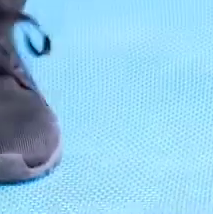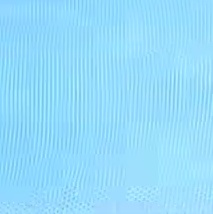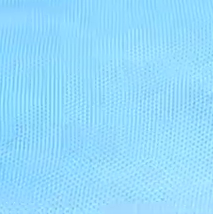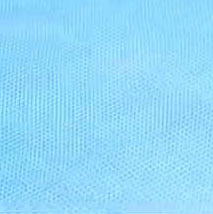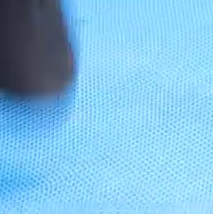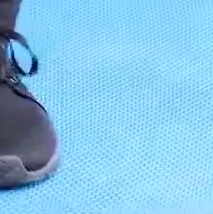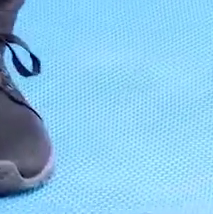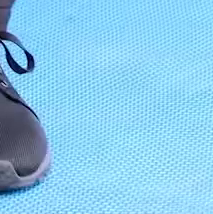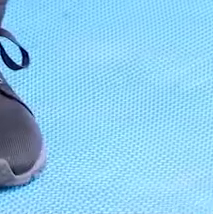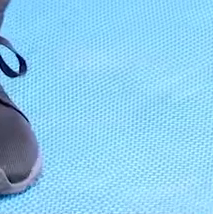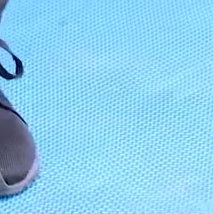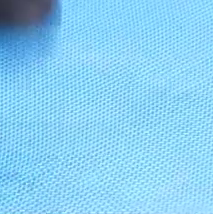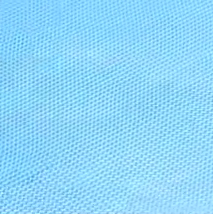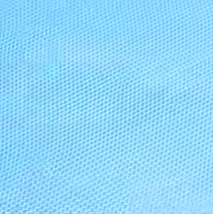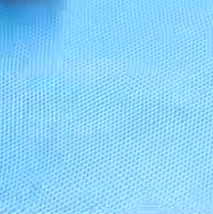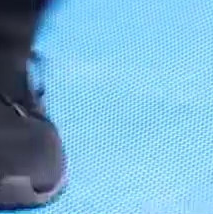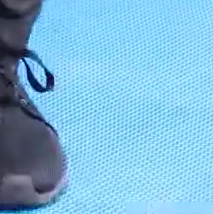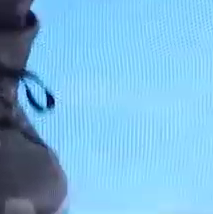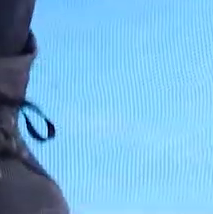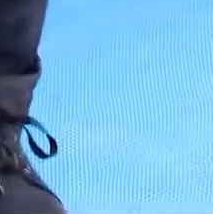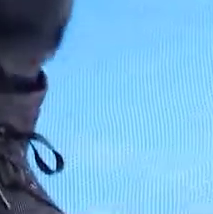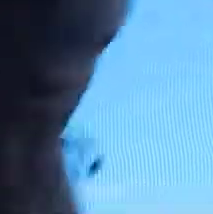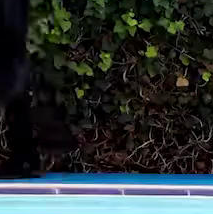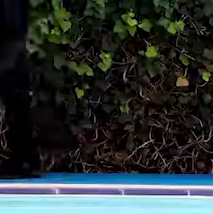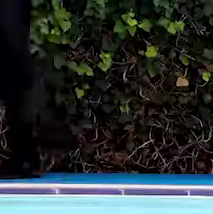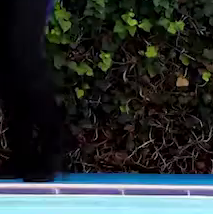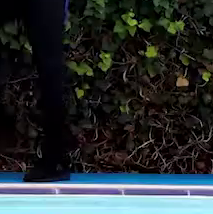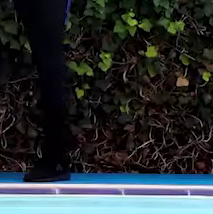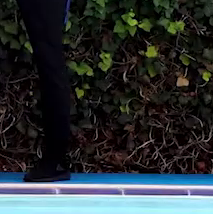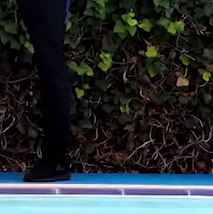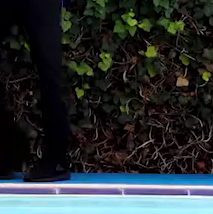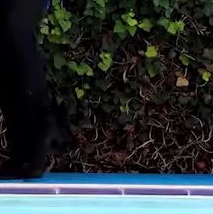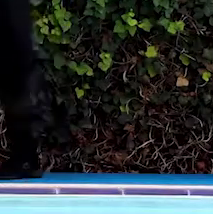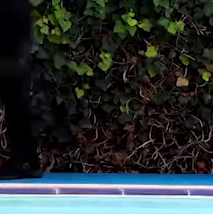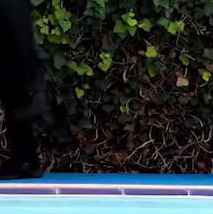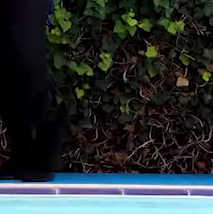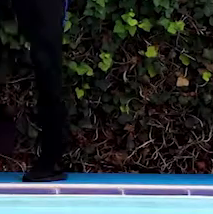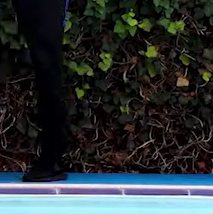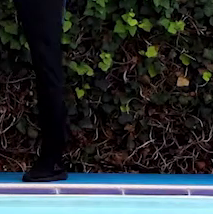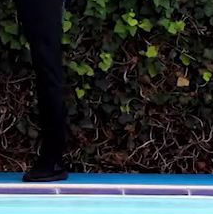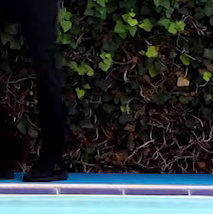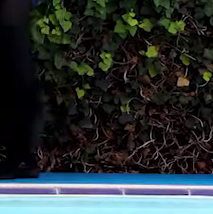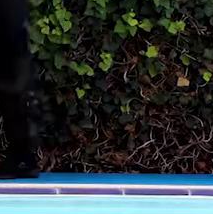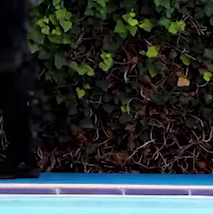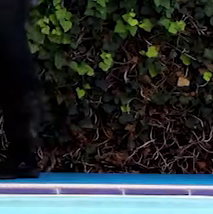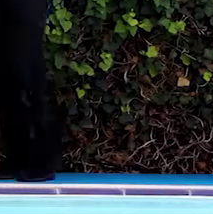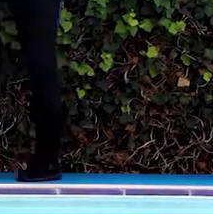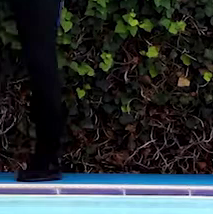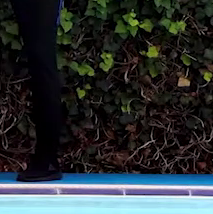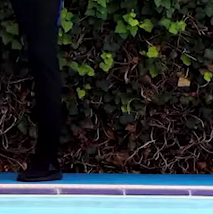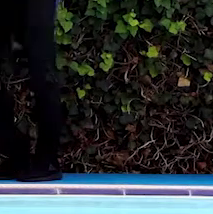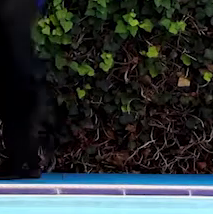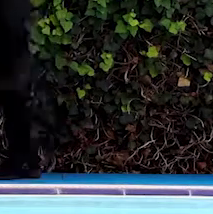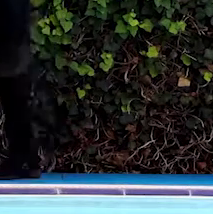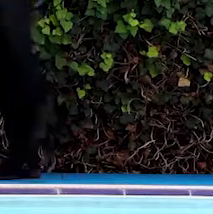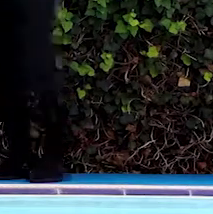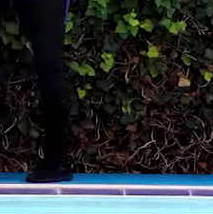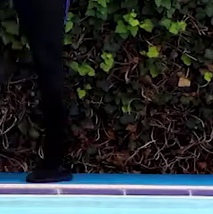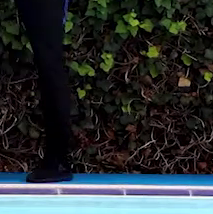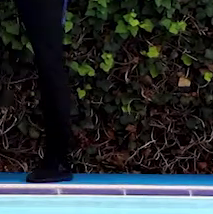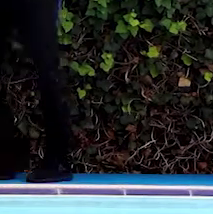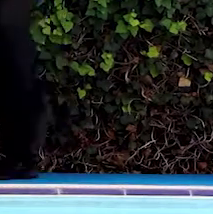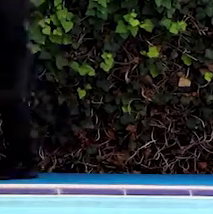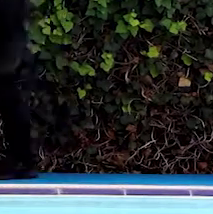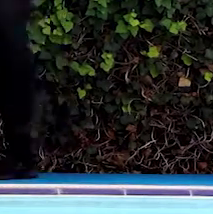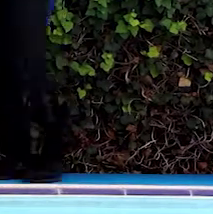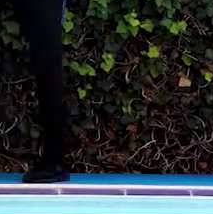derecha izquierda muy bien alza un poquito más las rodillas y bien un poquito